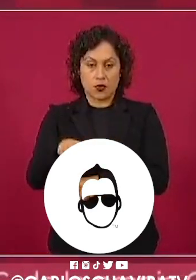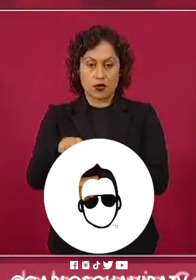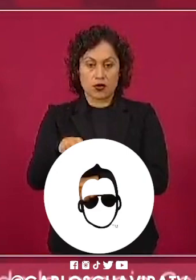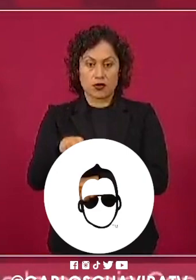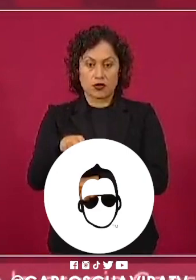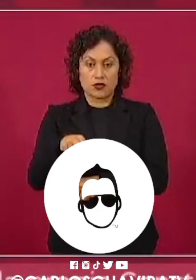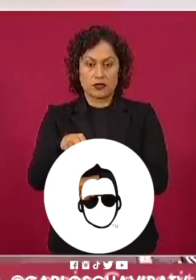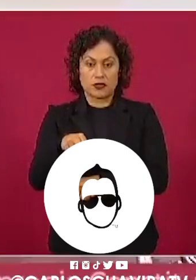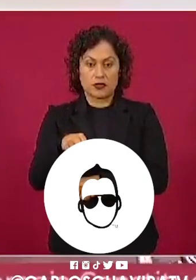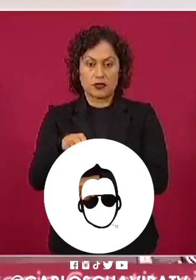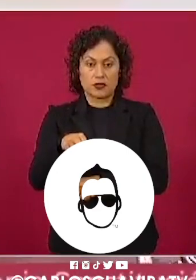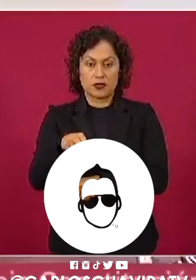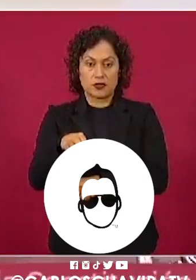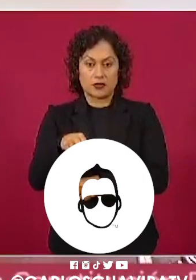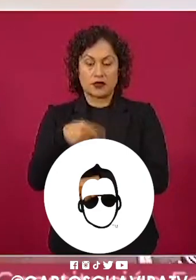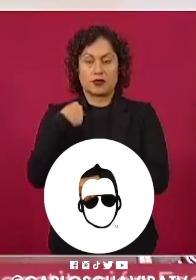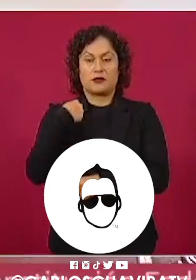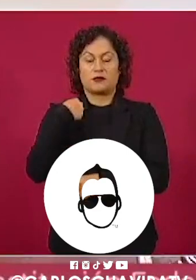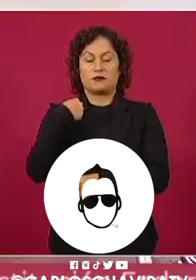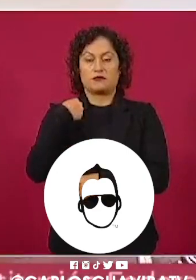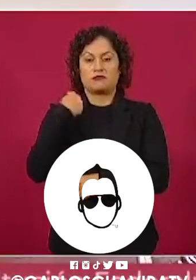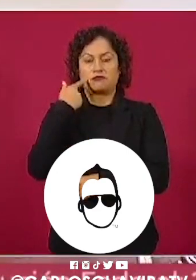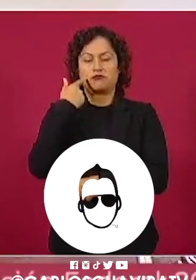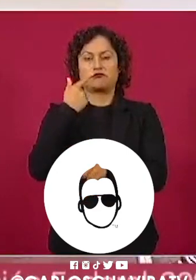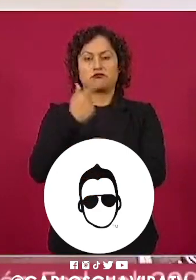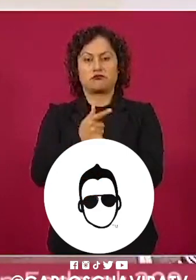pero en veces salen tres,